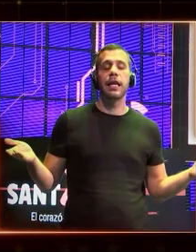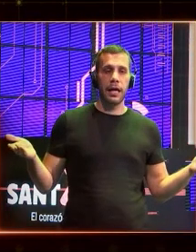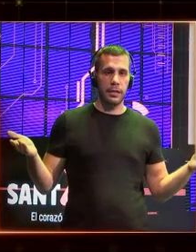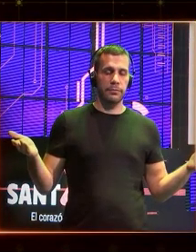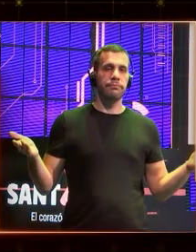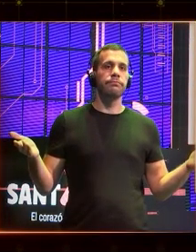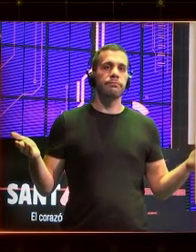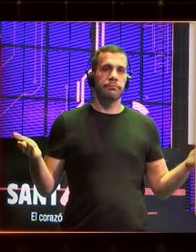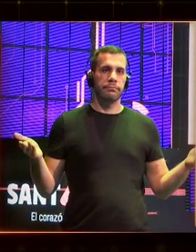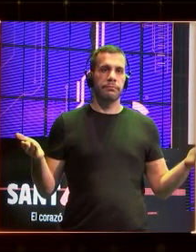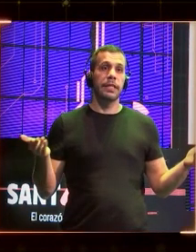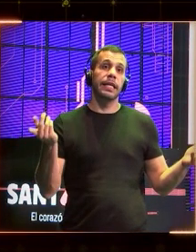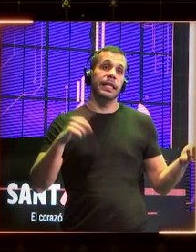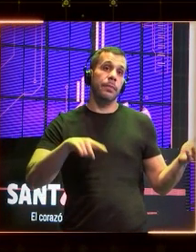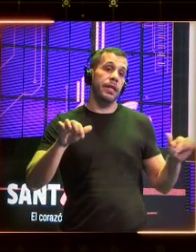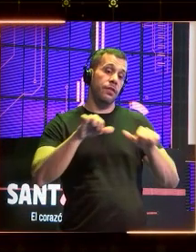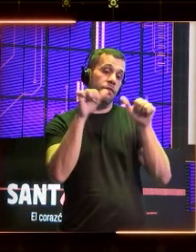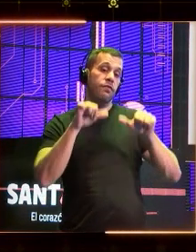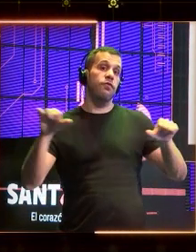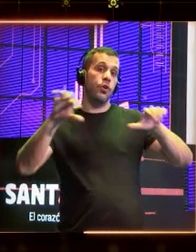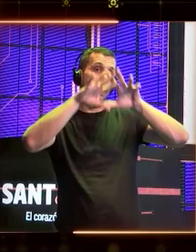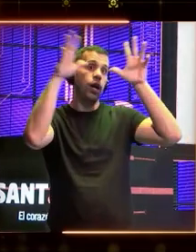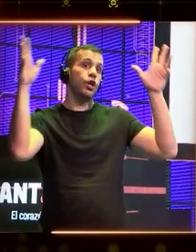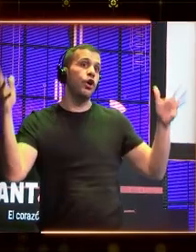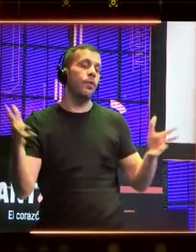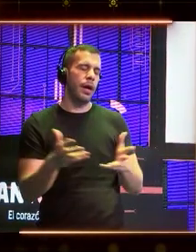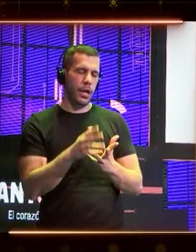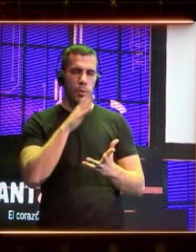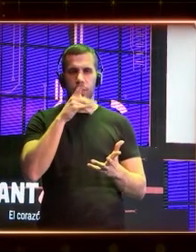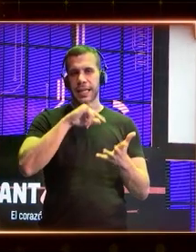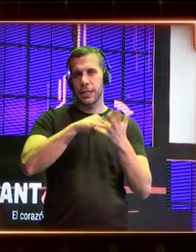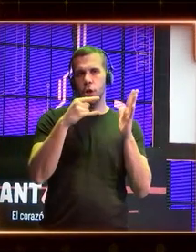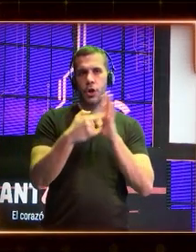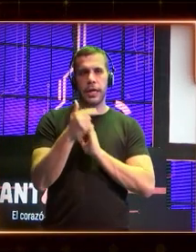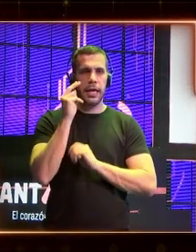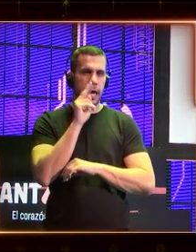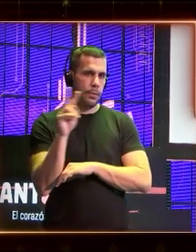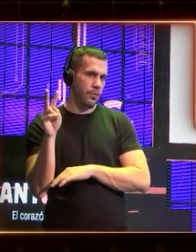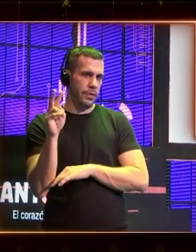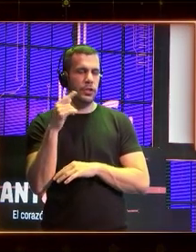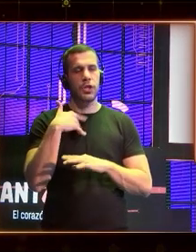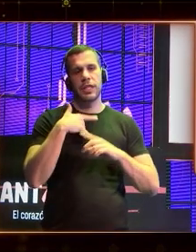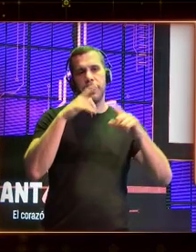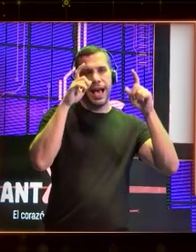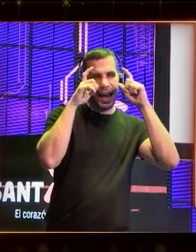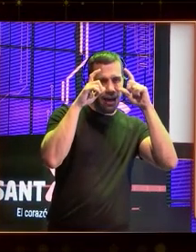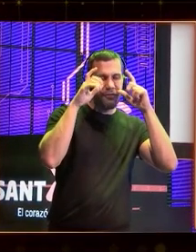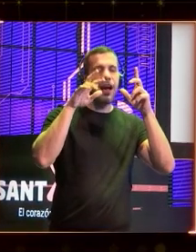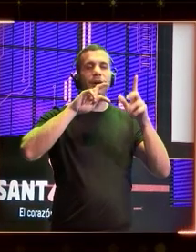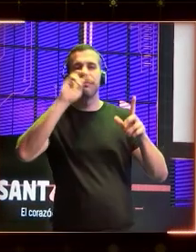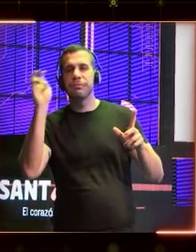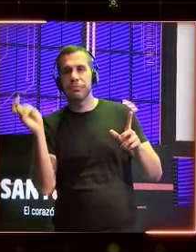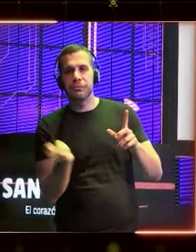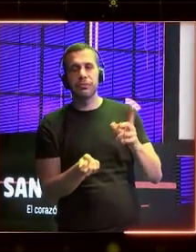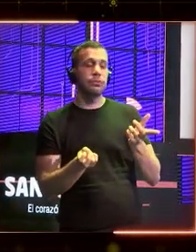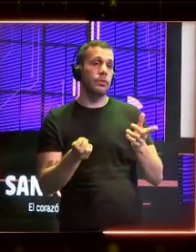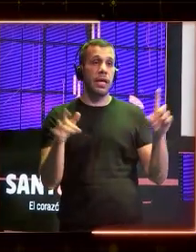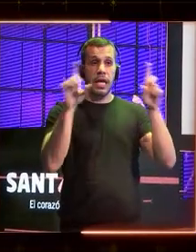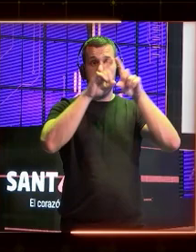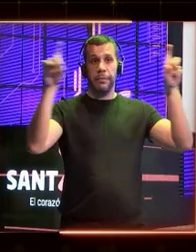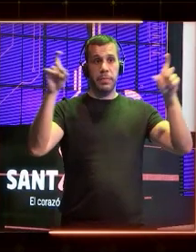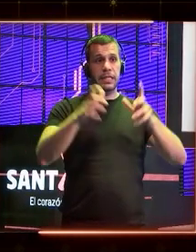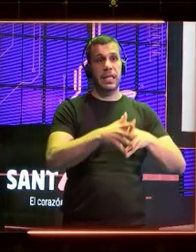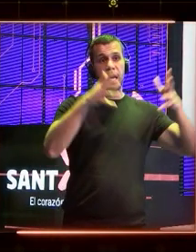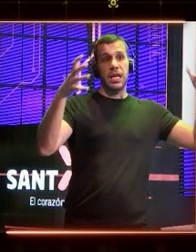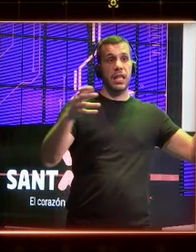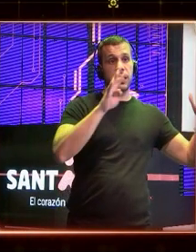también desde la dimensión global. Porque, claro, fijaros que todas esas tecnologías que hemos visto, los mangos, los gafas, son cuatro muy grandes americanos y cuatro muy grandes